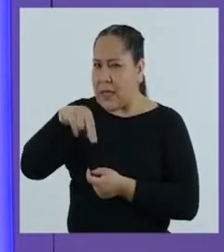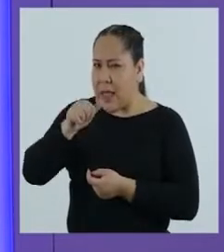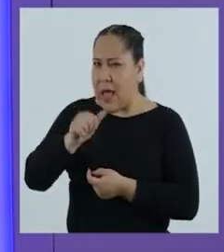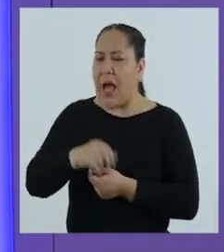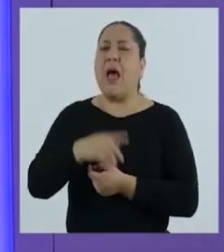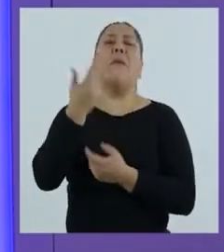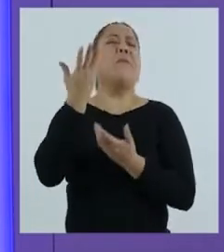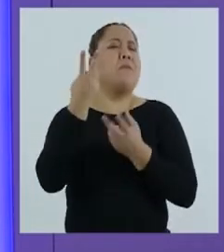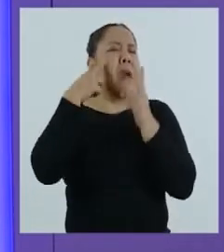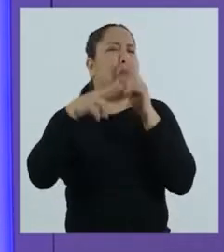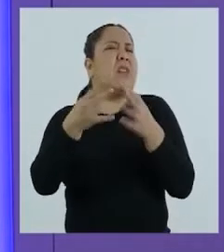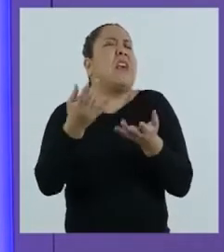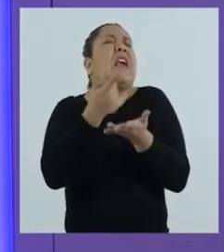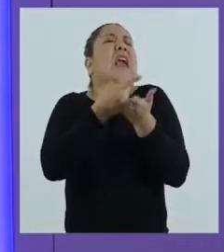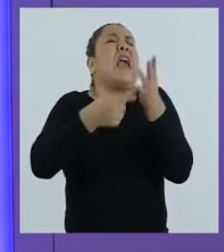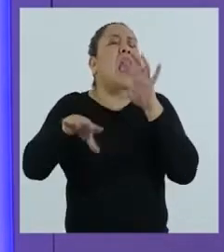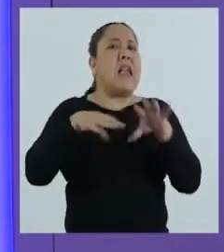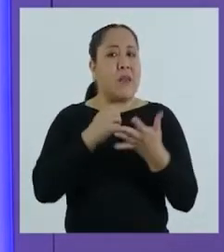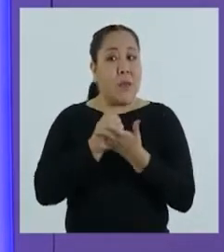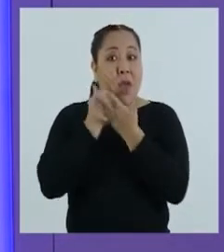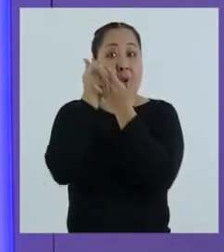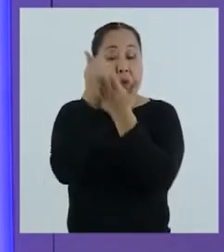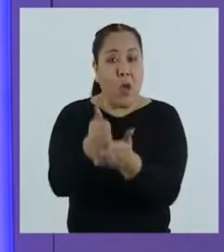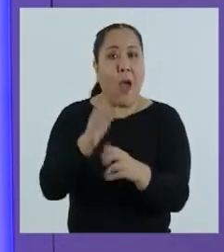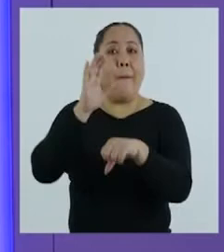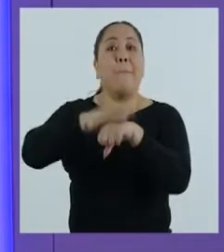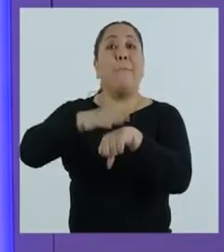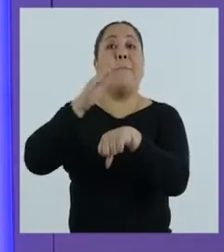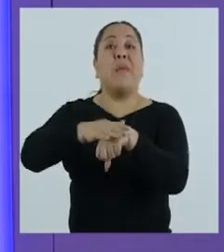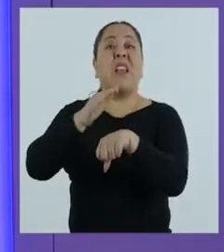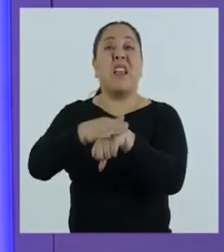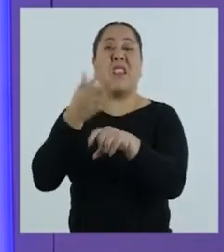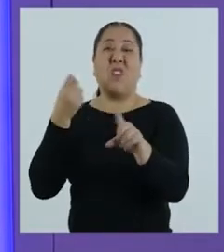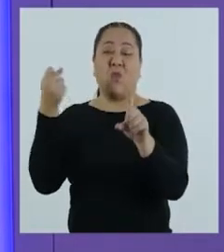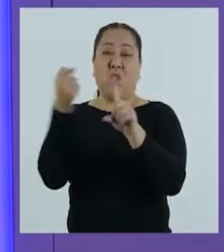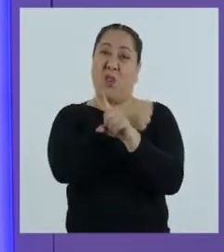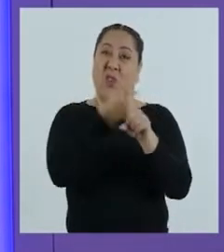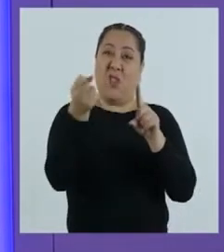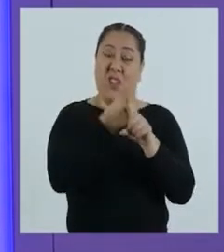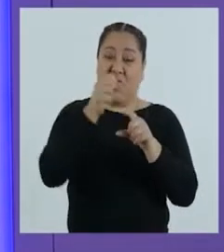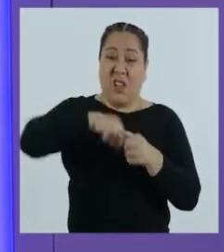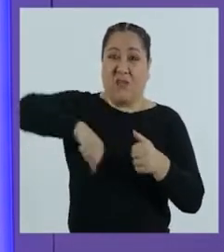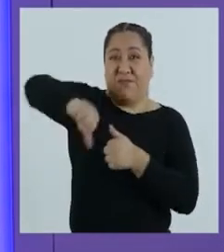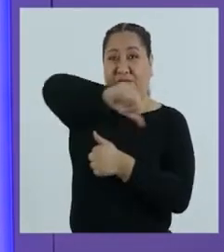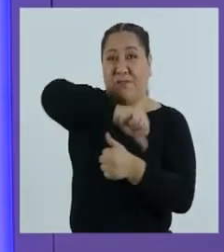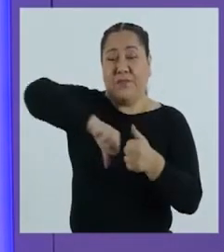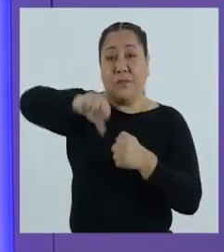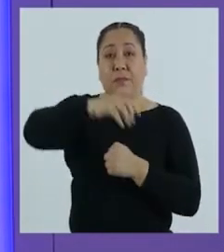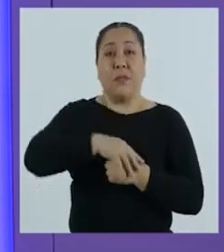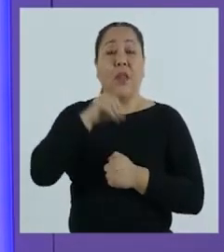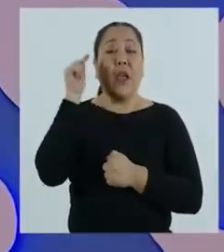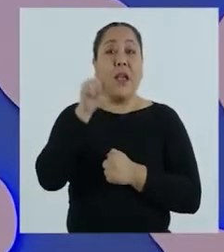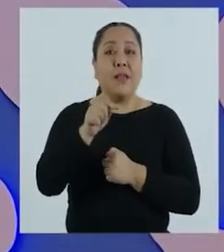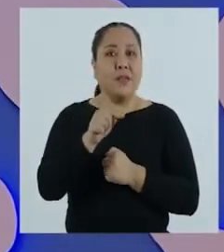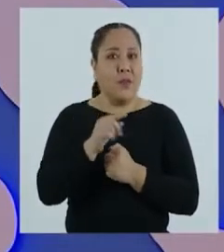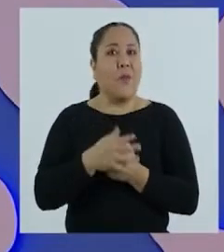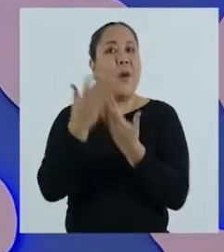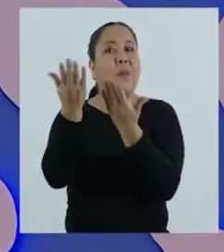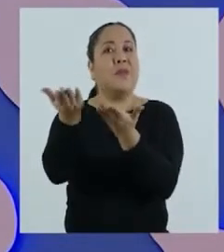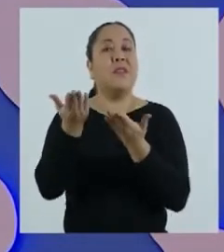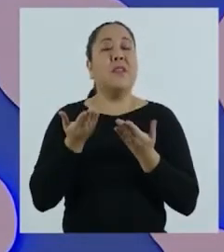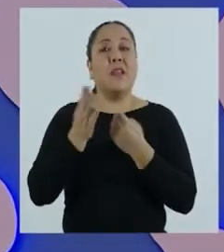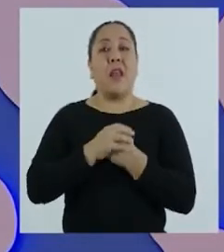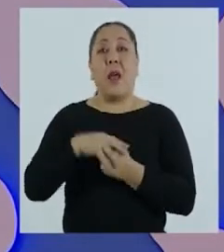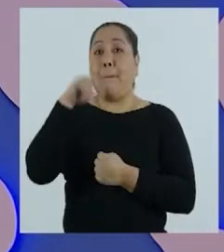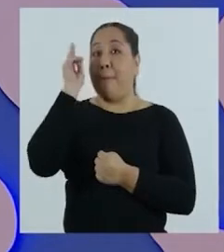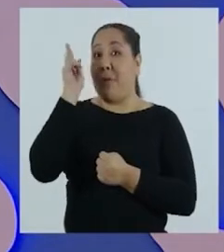asesina. Y veremos qué podemos hacer para contribuir a la prevención de la violencia en nuestro entorno. Para ello,